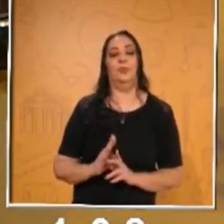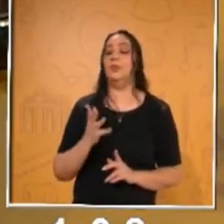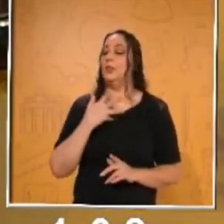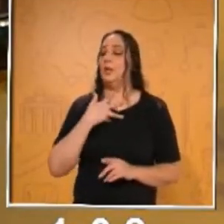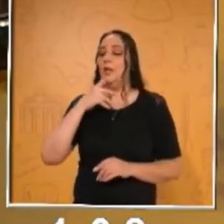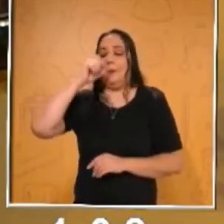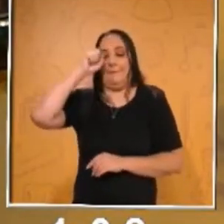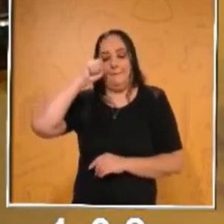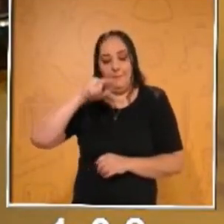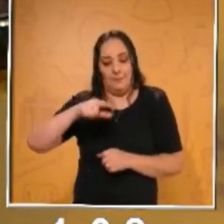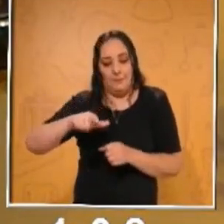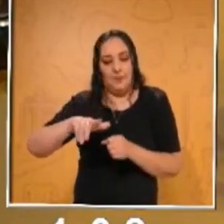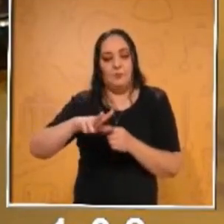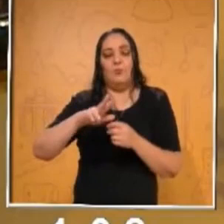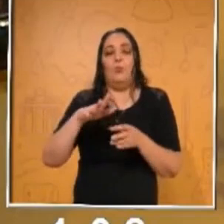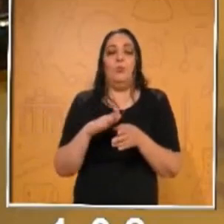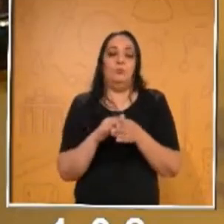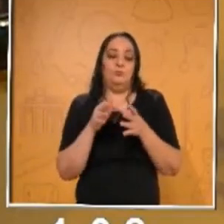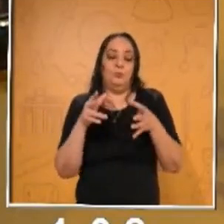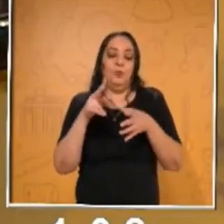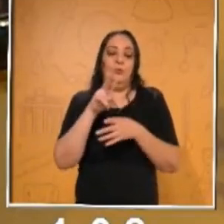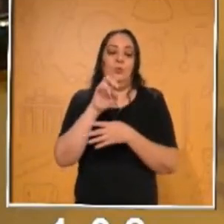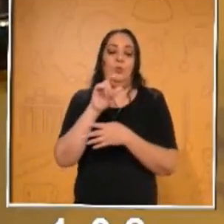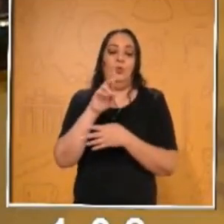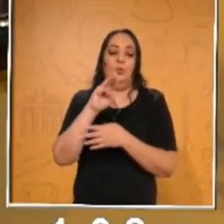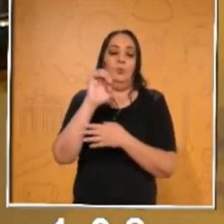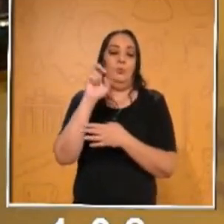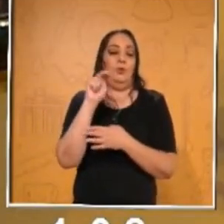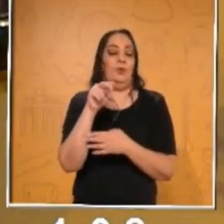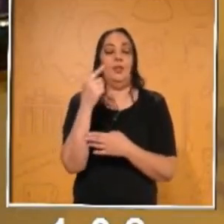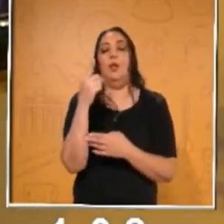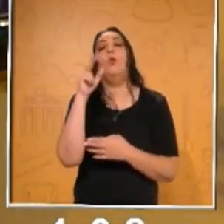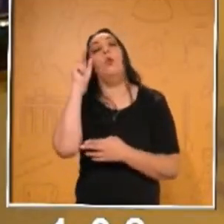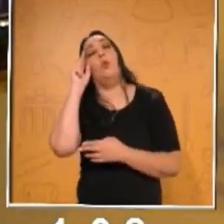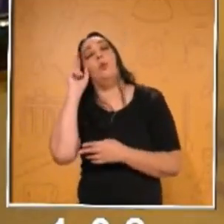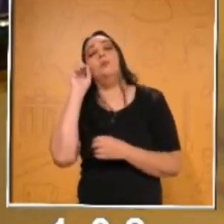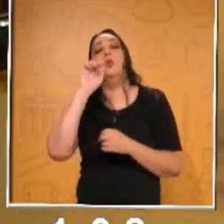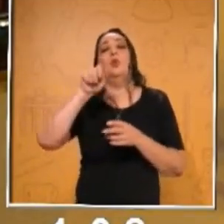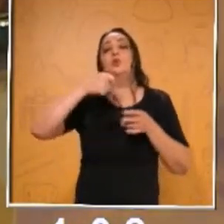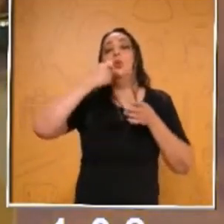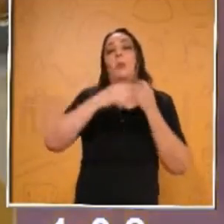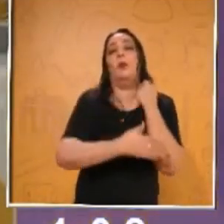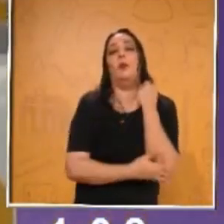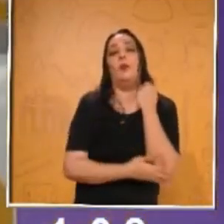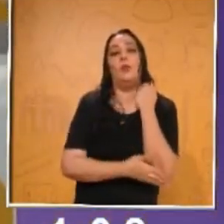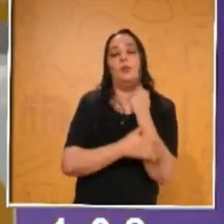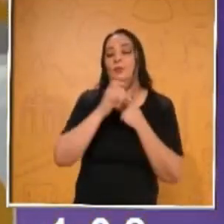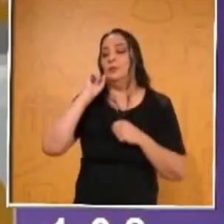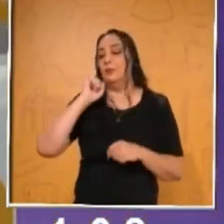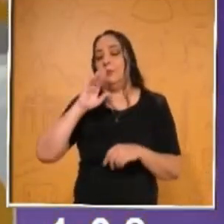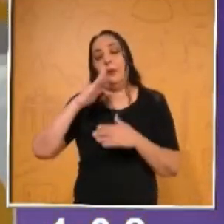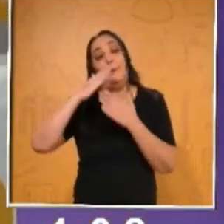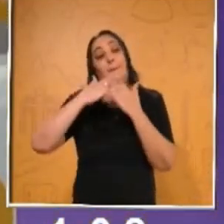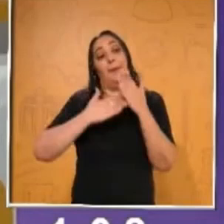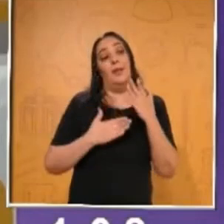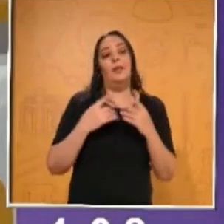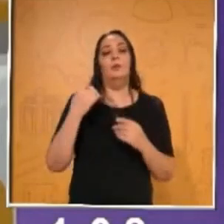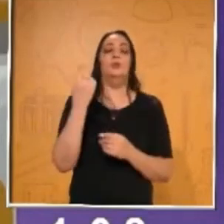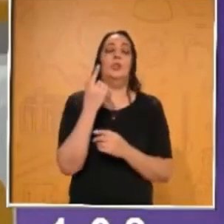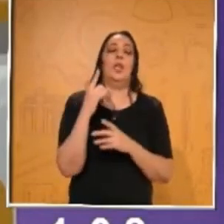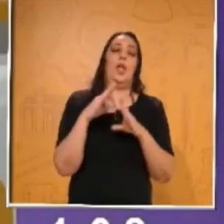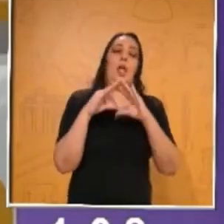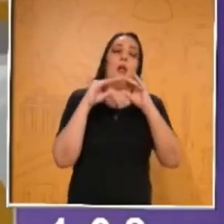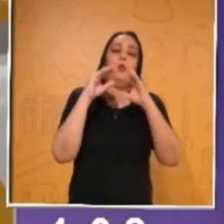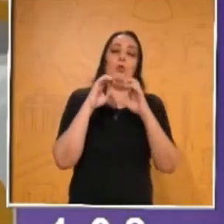el mismo espacio y, bueno, el mismo volumen que las uvas, que los coditos y todavía muchísimo menos que el